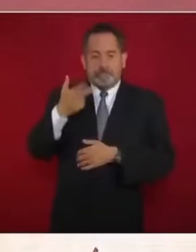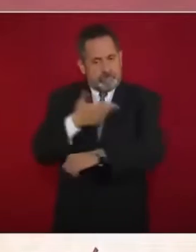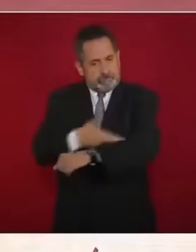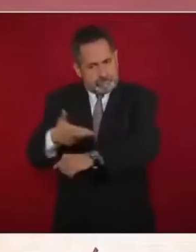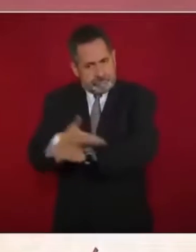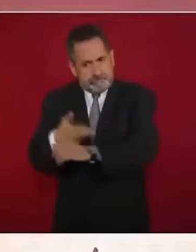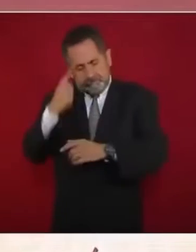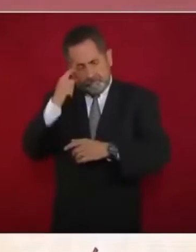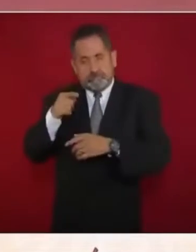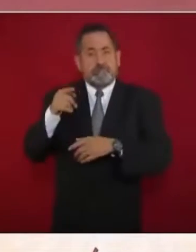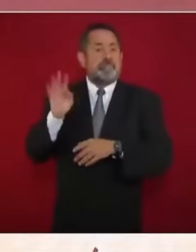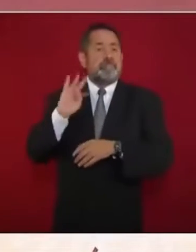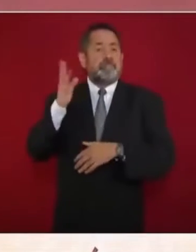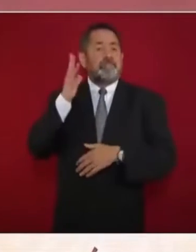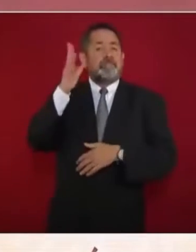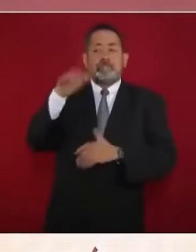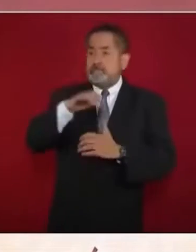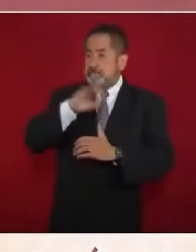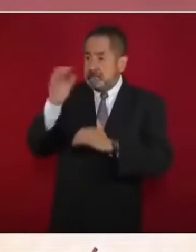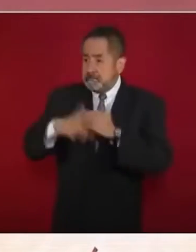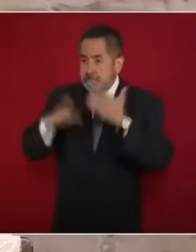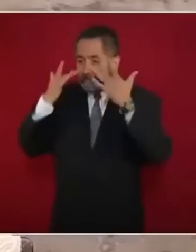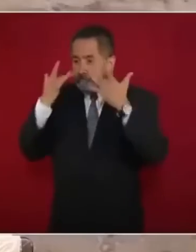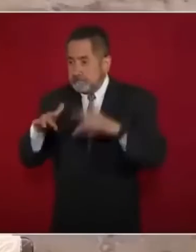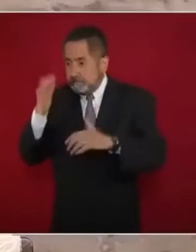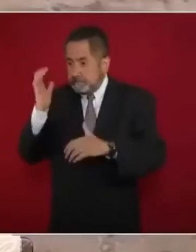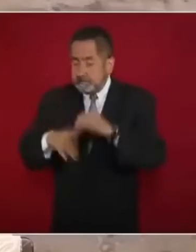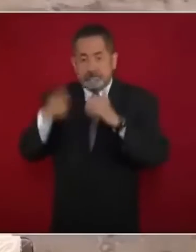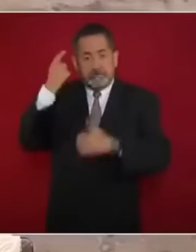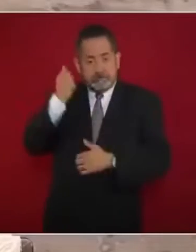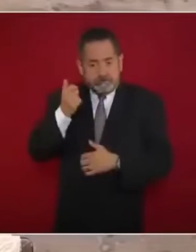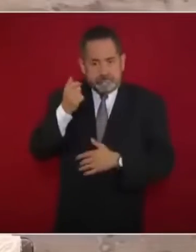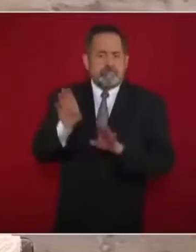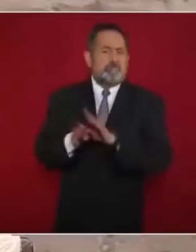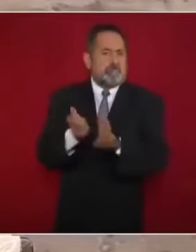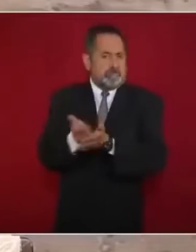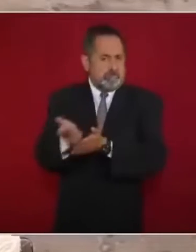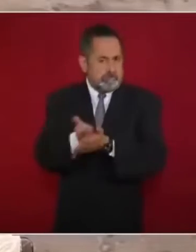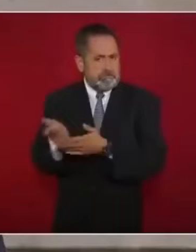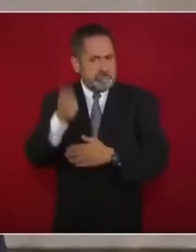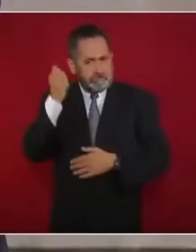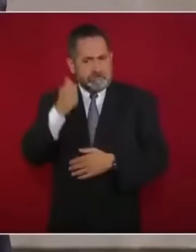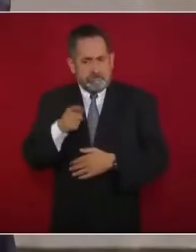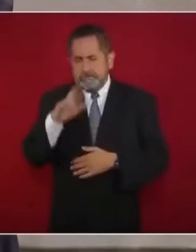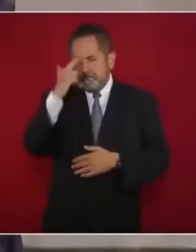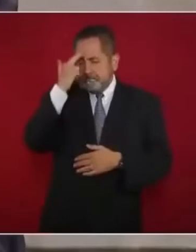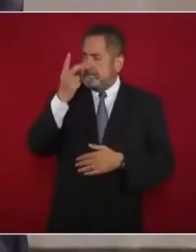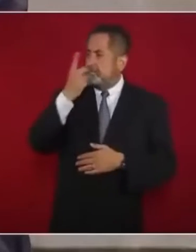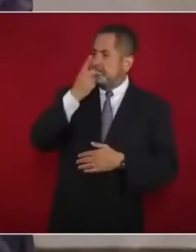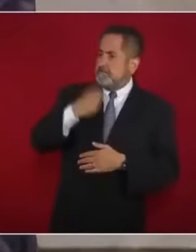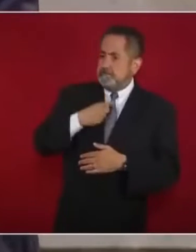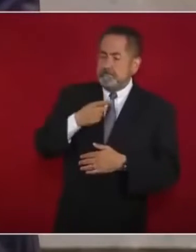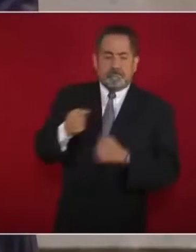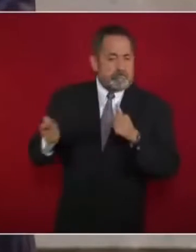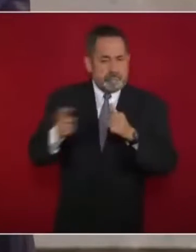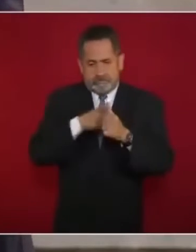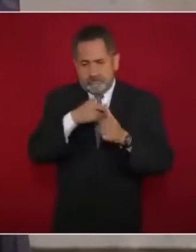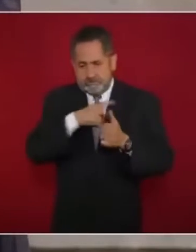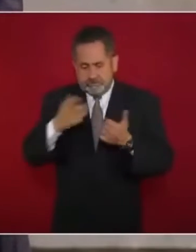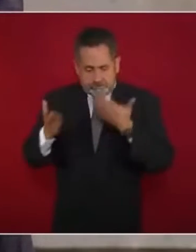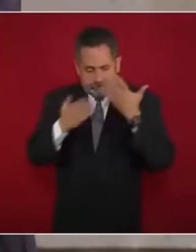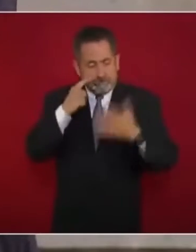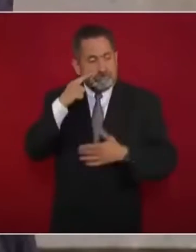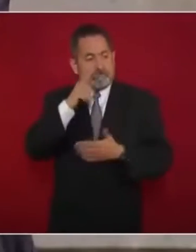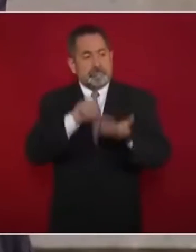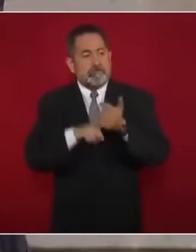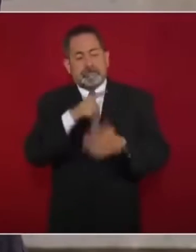de los jubilados. Tenemos presente cuando nos expresó que era justo revisar al